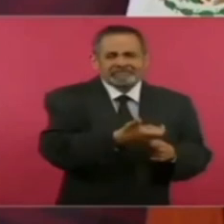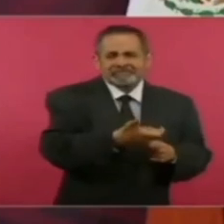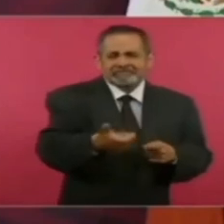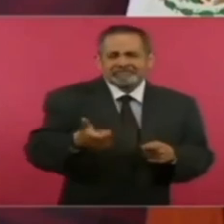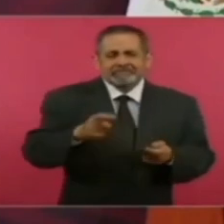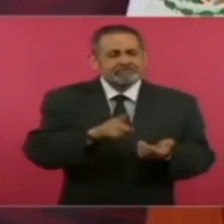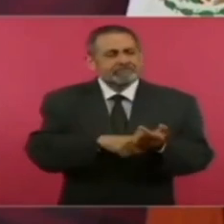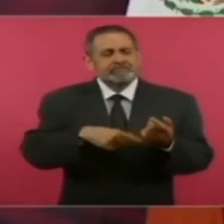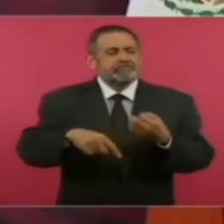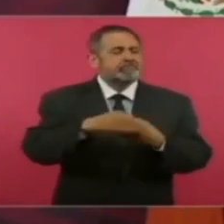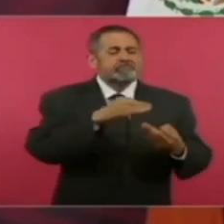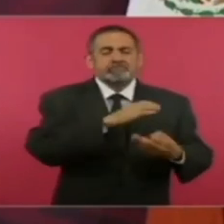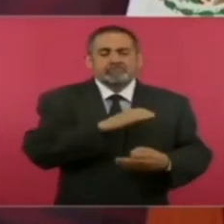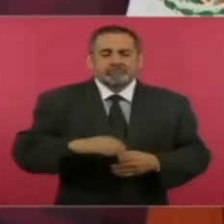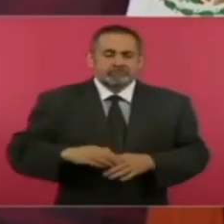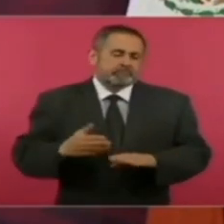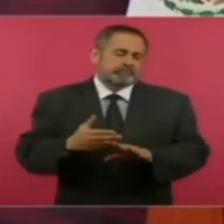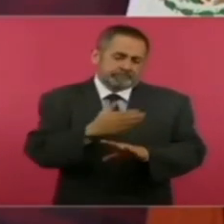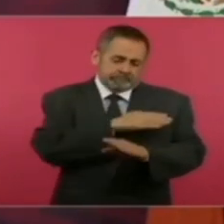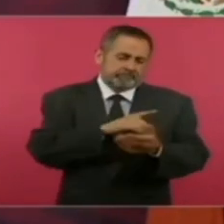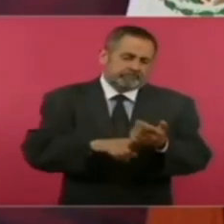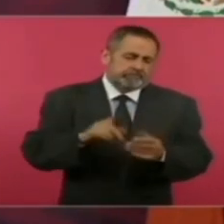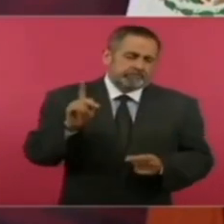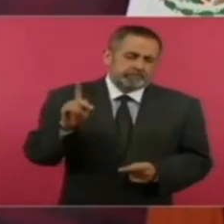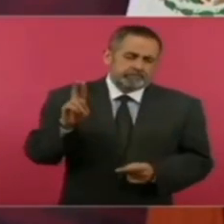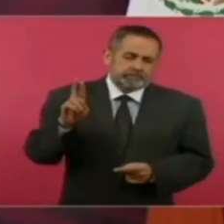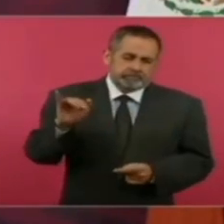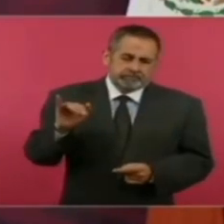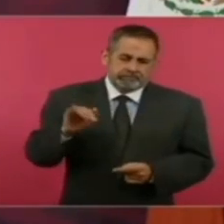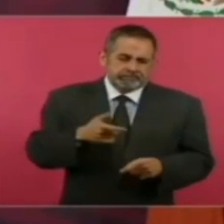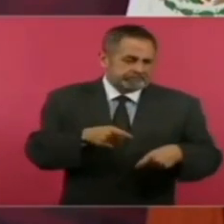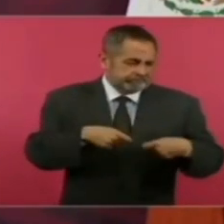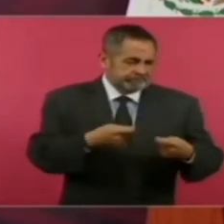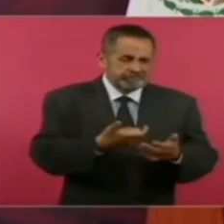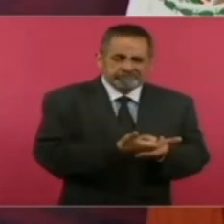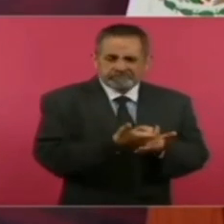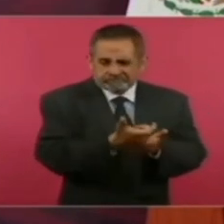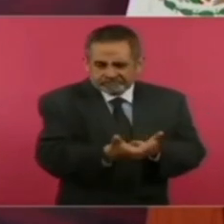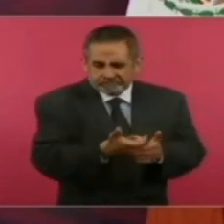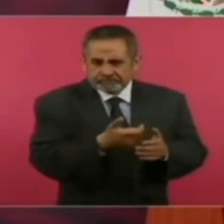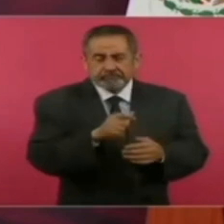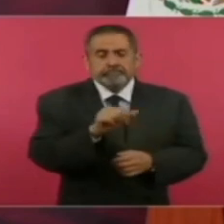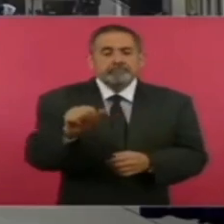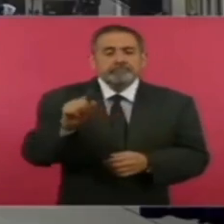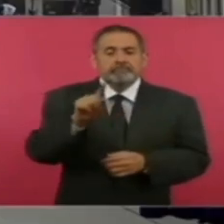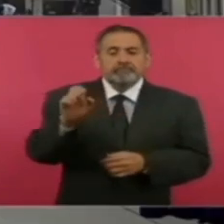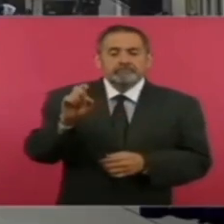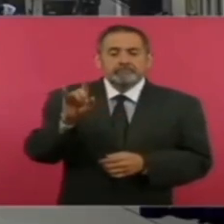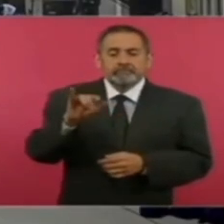al PRI le dio dinero a Cedillo